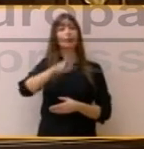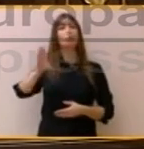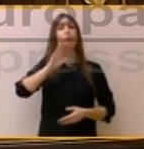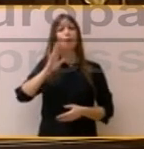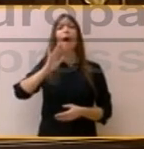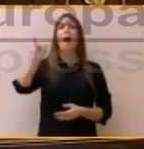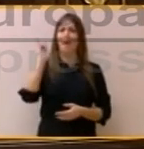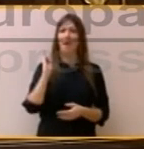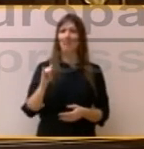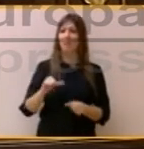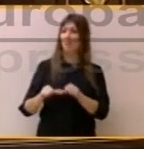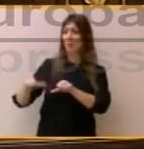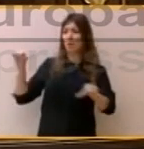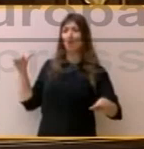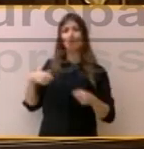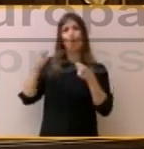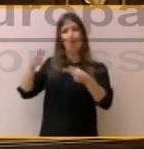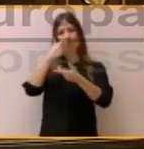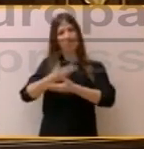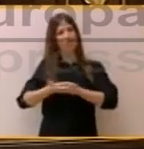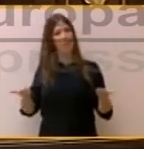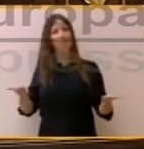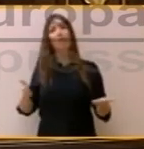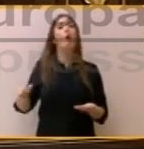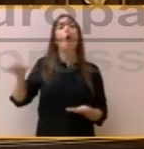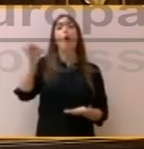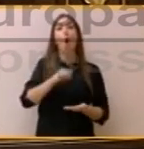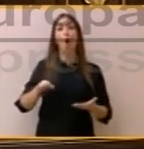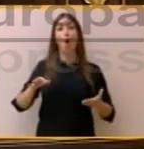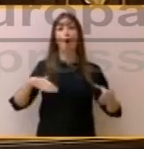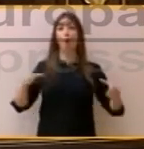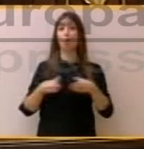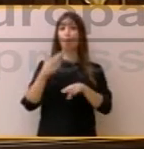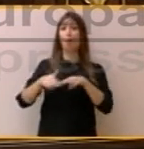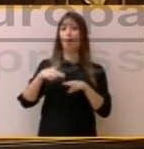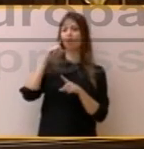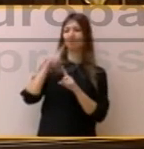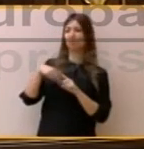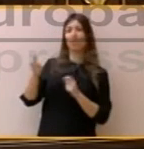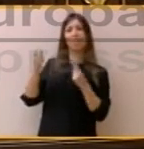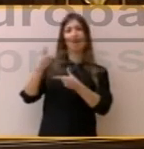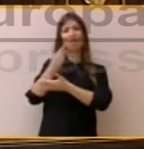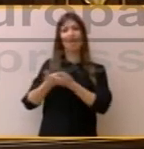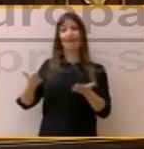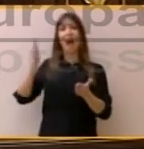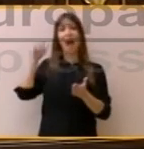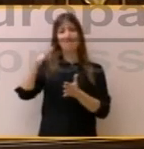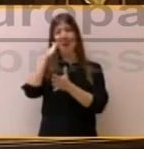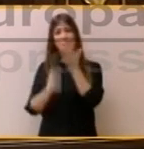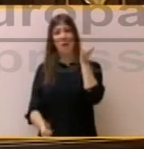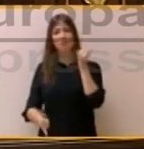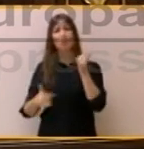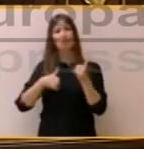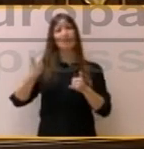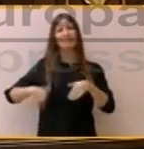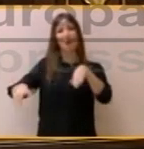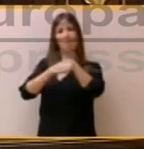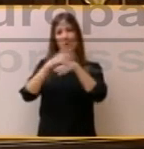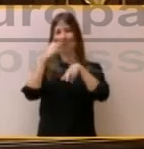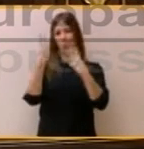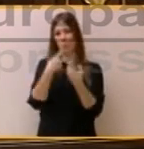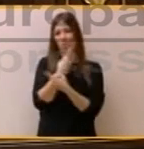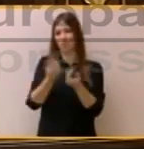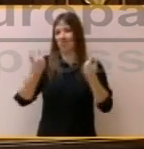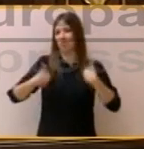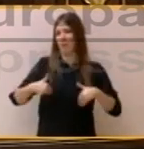merecedoras de mi confianza o la de mi formación política. He pedido perdón por ello. Dicho esto,